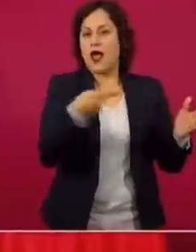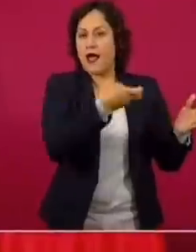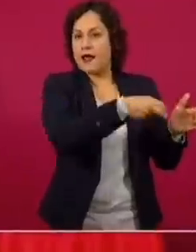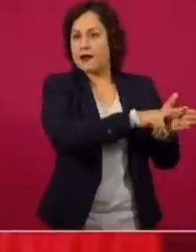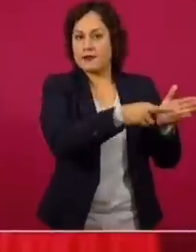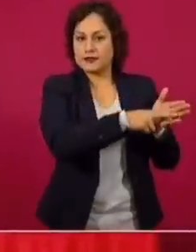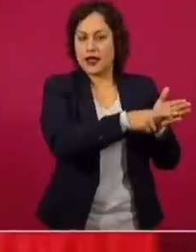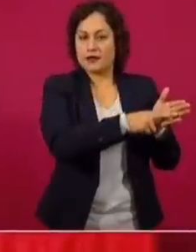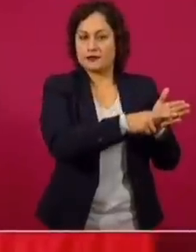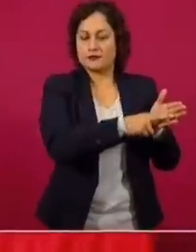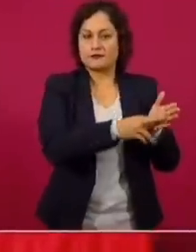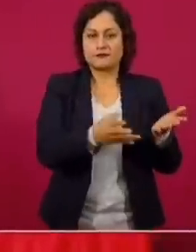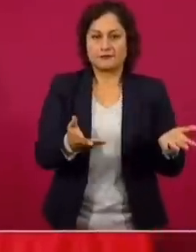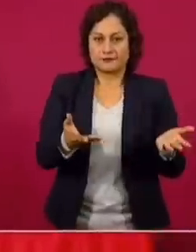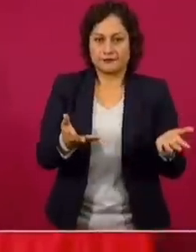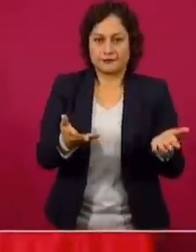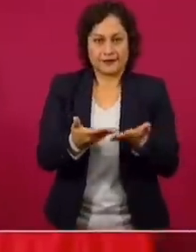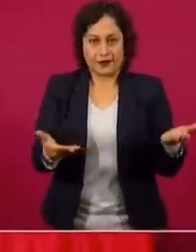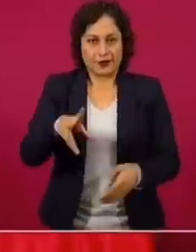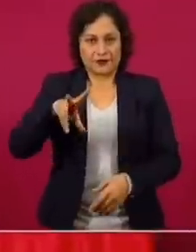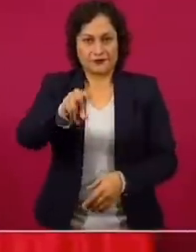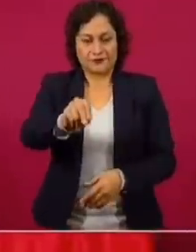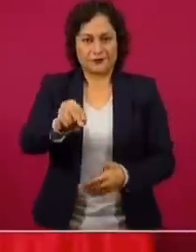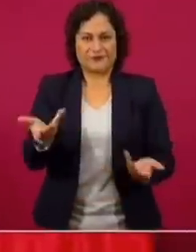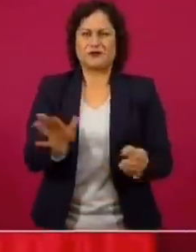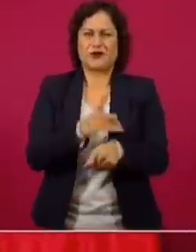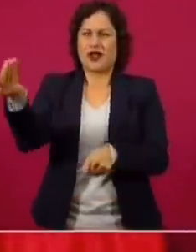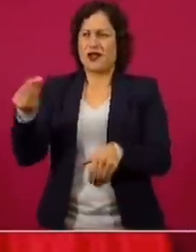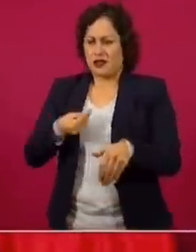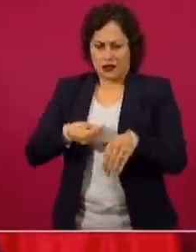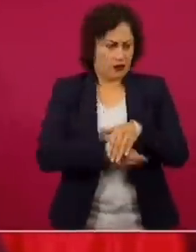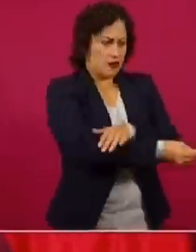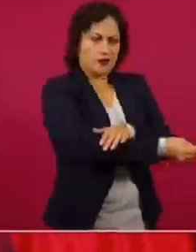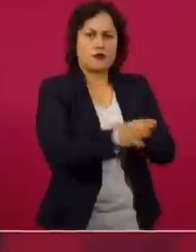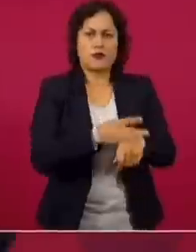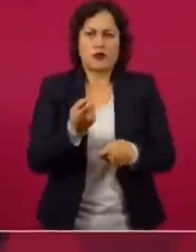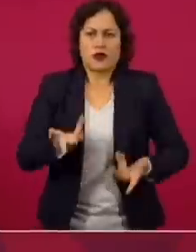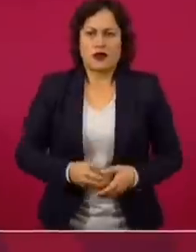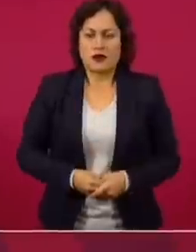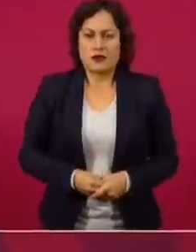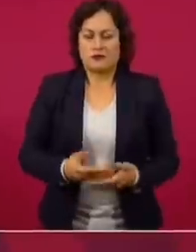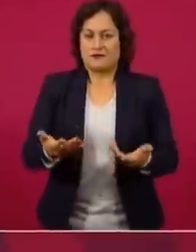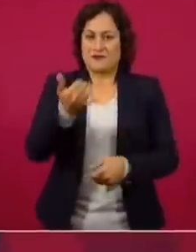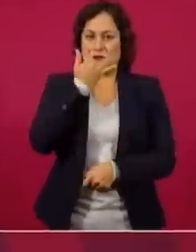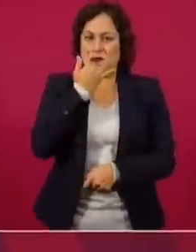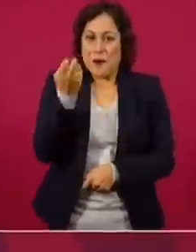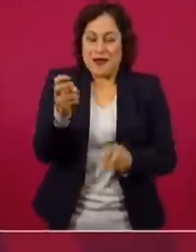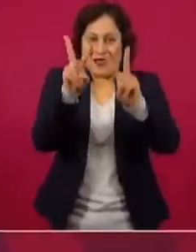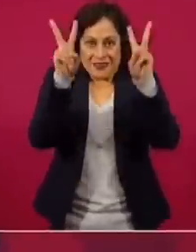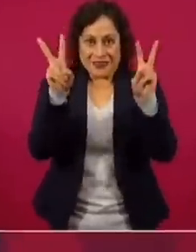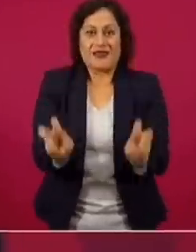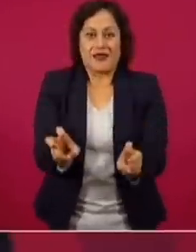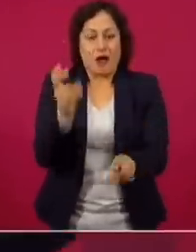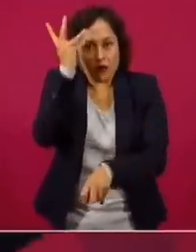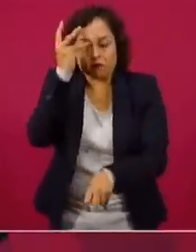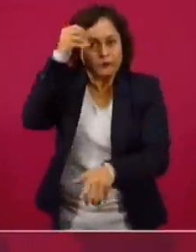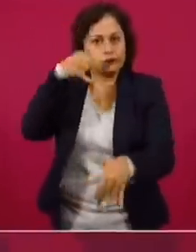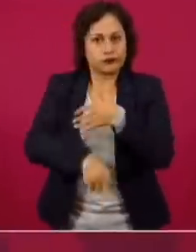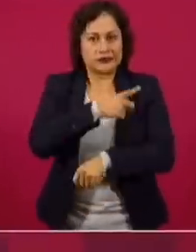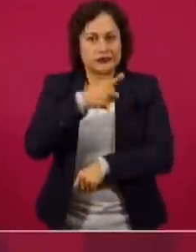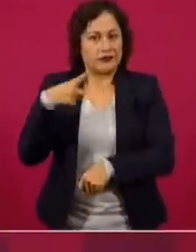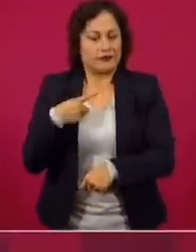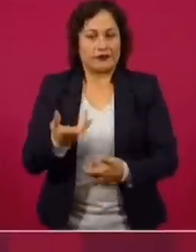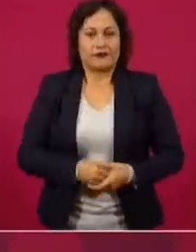a la revista. No, ¿por qué eso? Eso, además es un asunto de fondo. Y aunque parezca